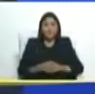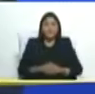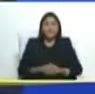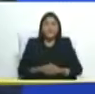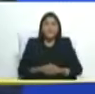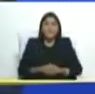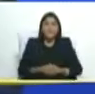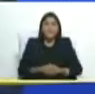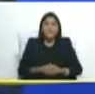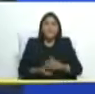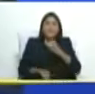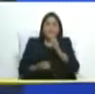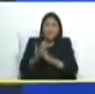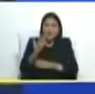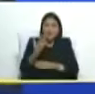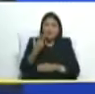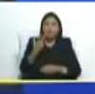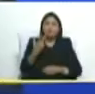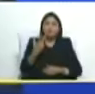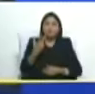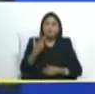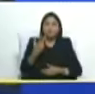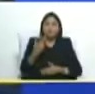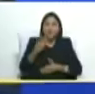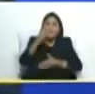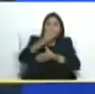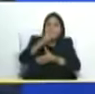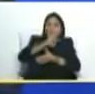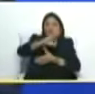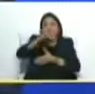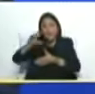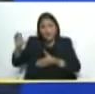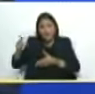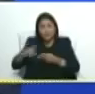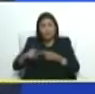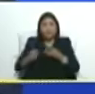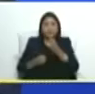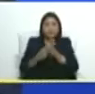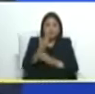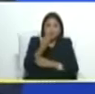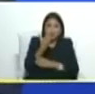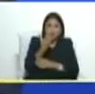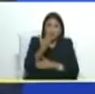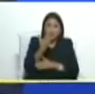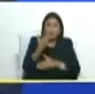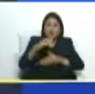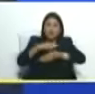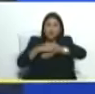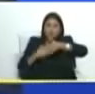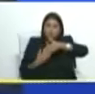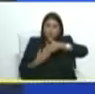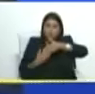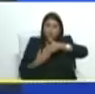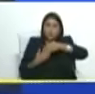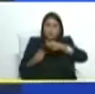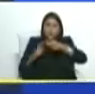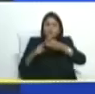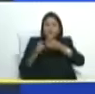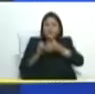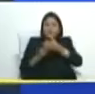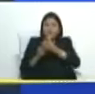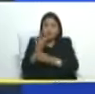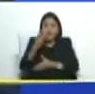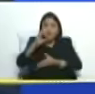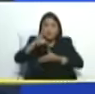fundamos Petro Caribe fundamos la UNASUR fundamos la CELAP con nuestro